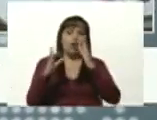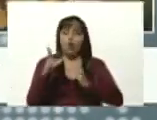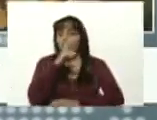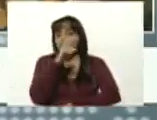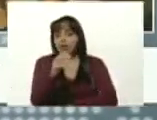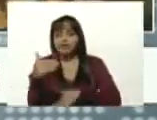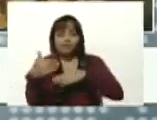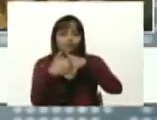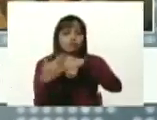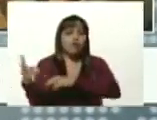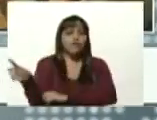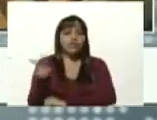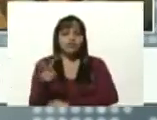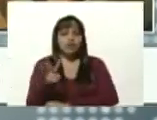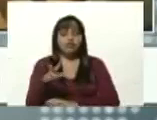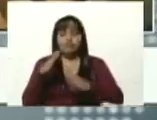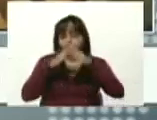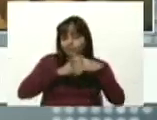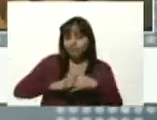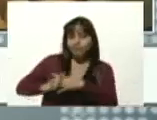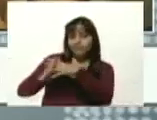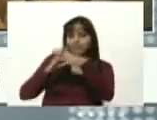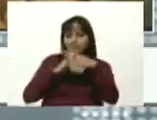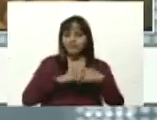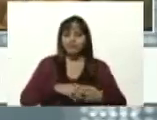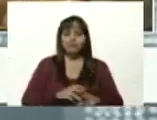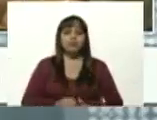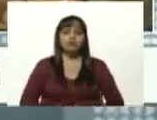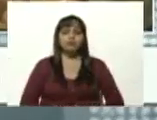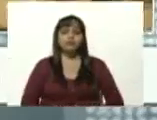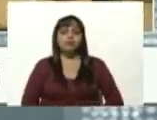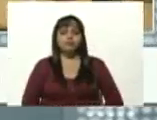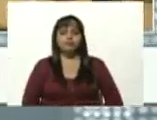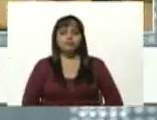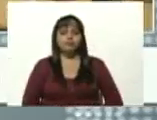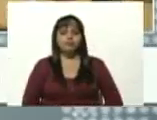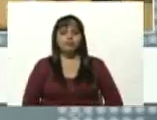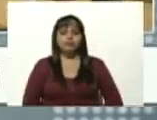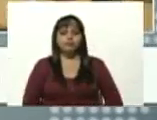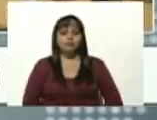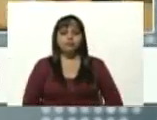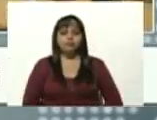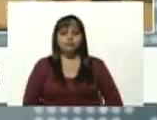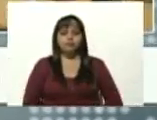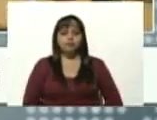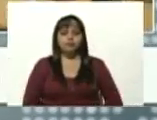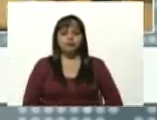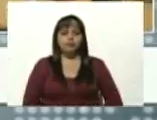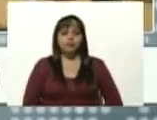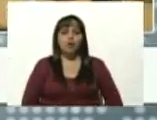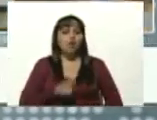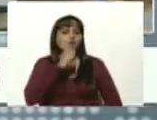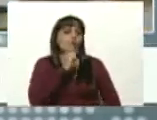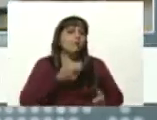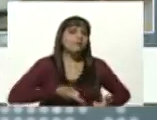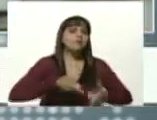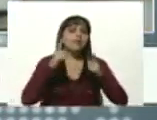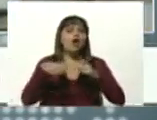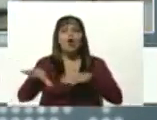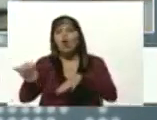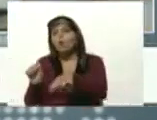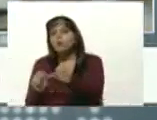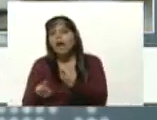del imperialismo gringo contra Venezuela y eso nos impide comprar a veces